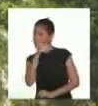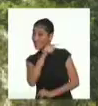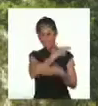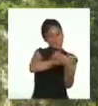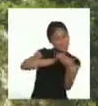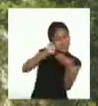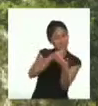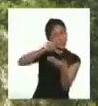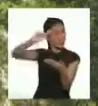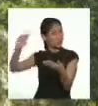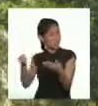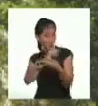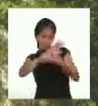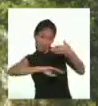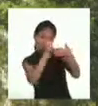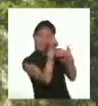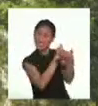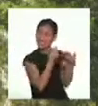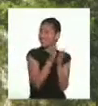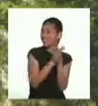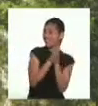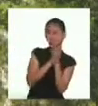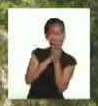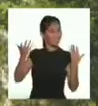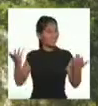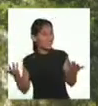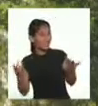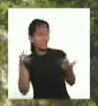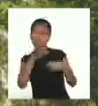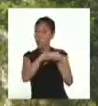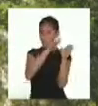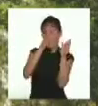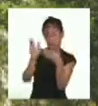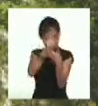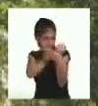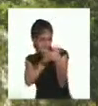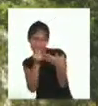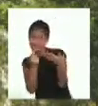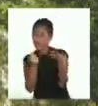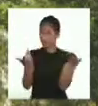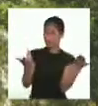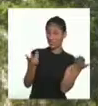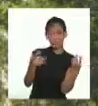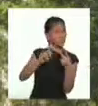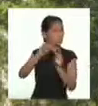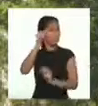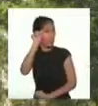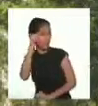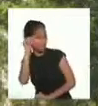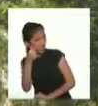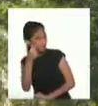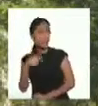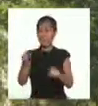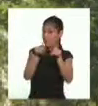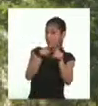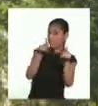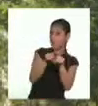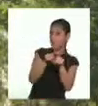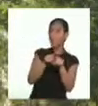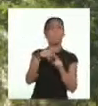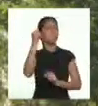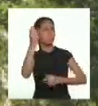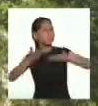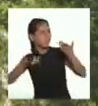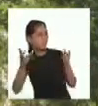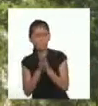el momento de escribir tu primer borrador! ¡Usa de guía tu plan de escritura para ayudarte! ¡Y no te olvides de tener en